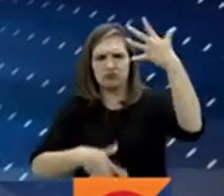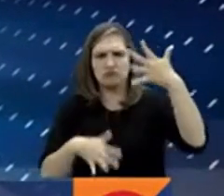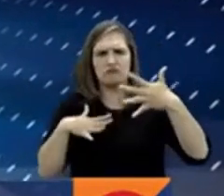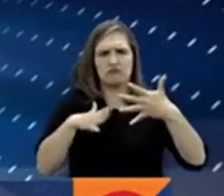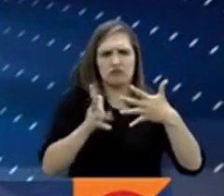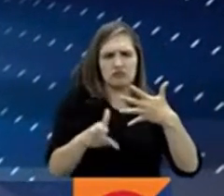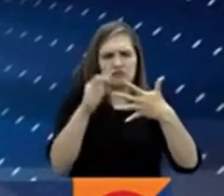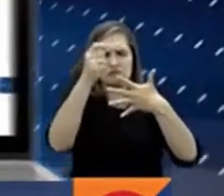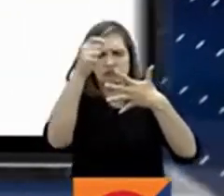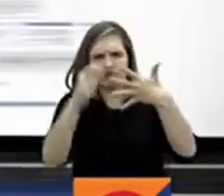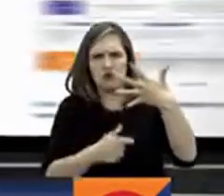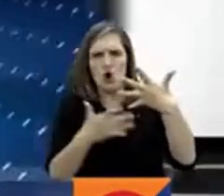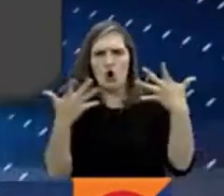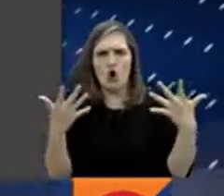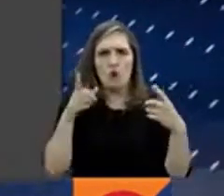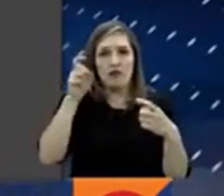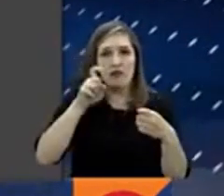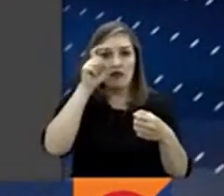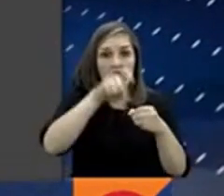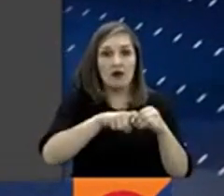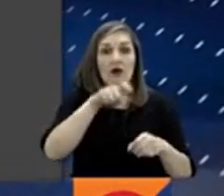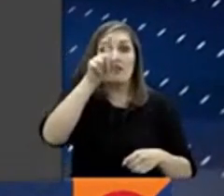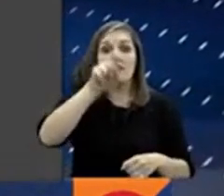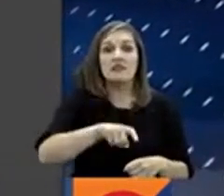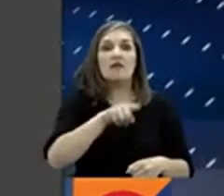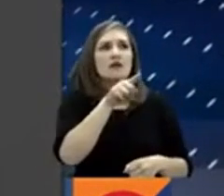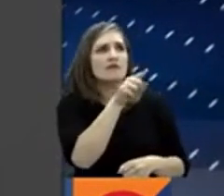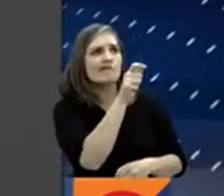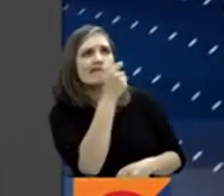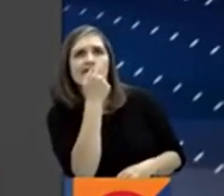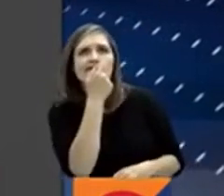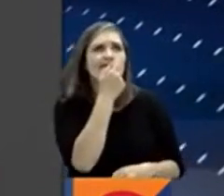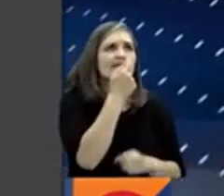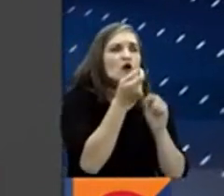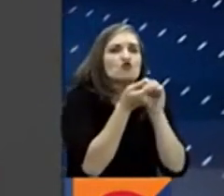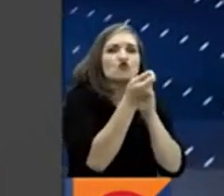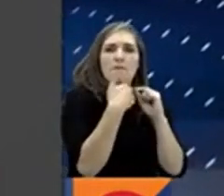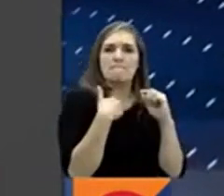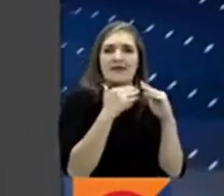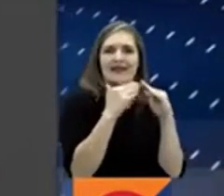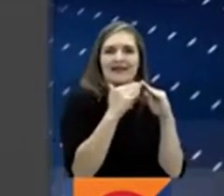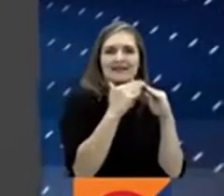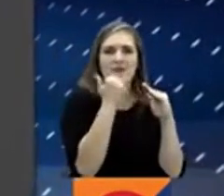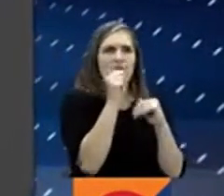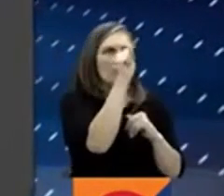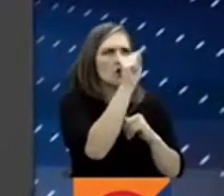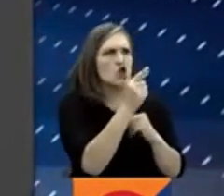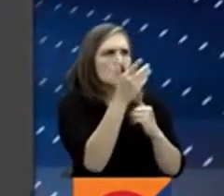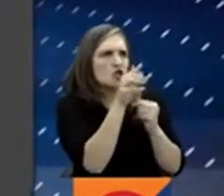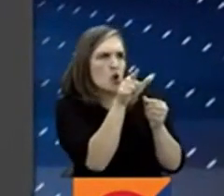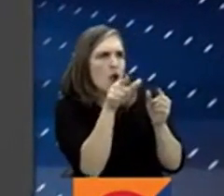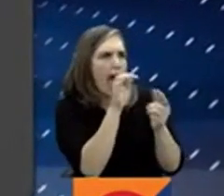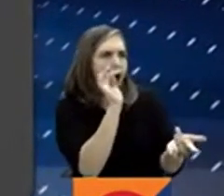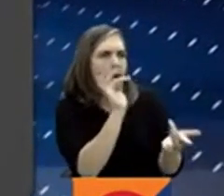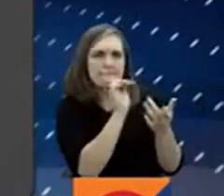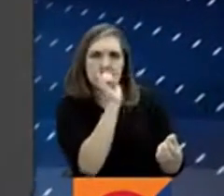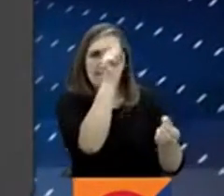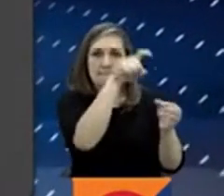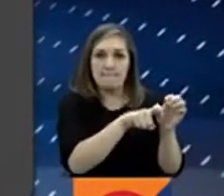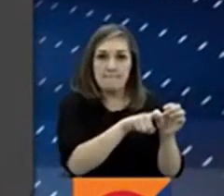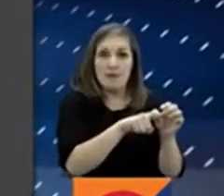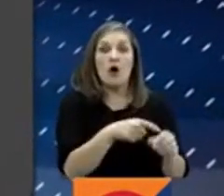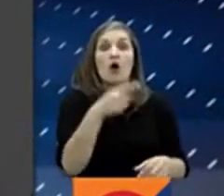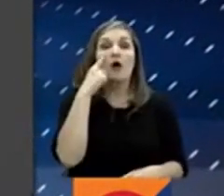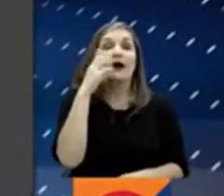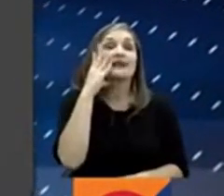claves para postular cómo Aplicar a las vacantes que queden más cerca de su lugar de residencia. Registrar únicamente la